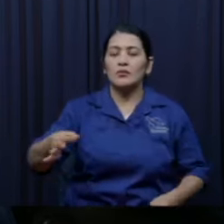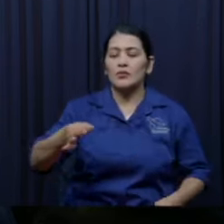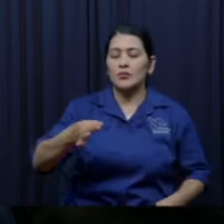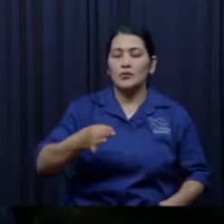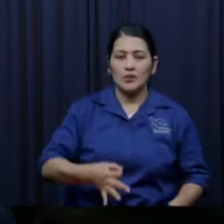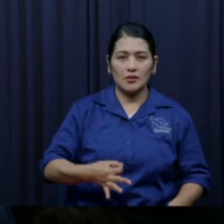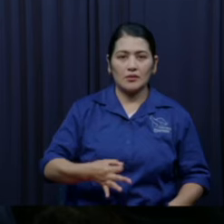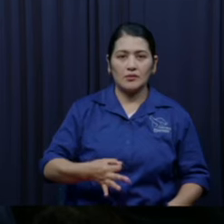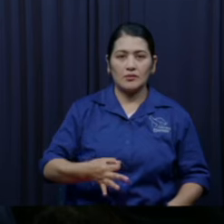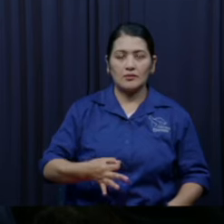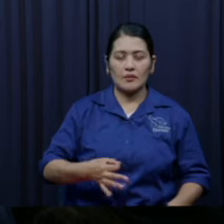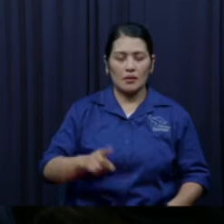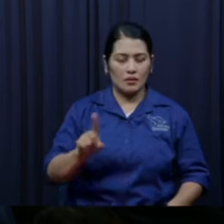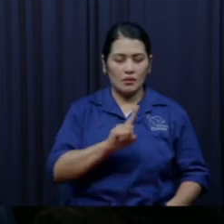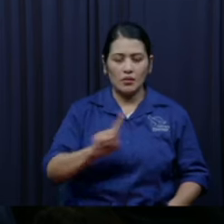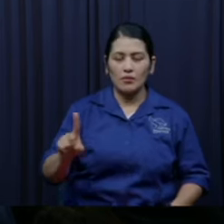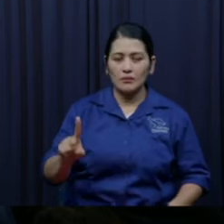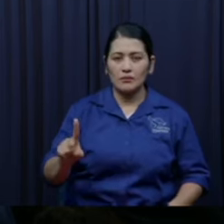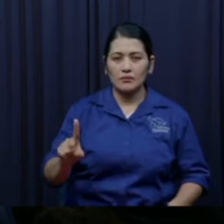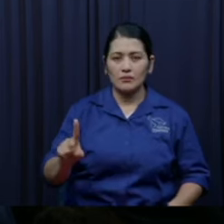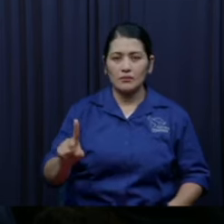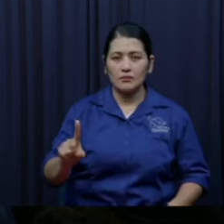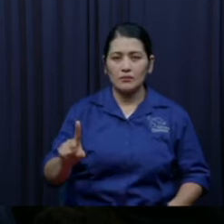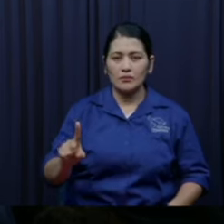solo ofrenda silenciosa